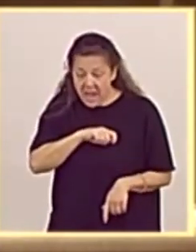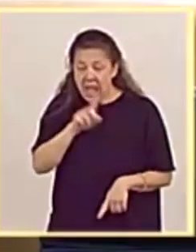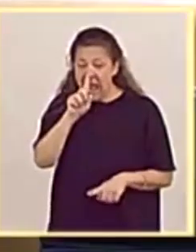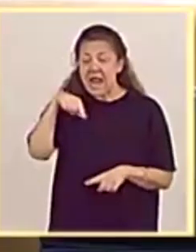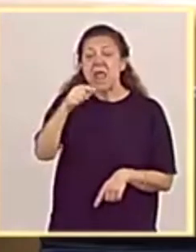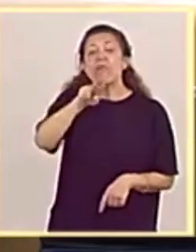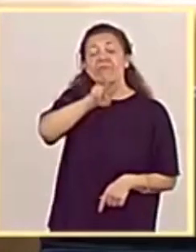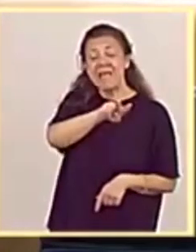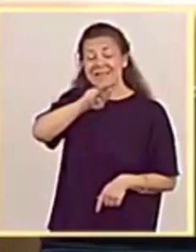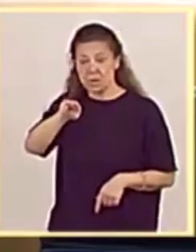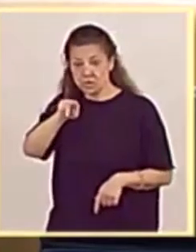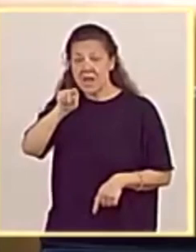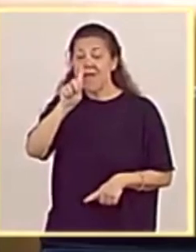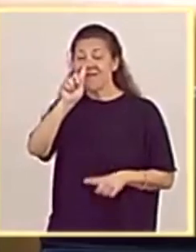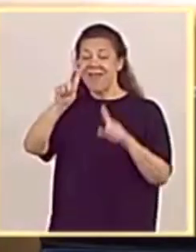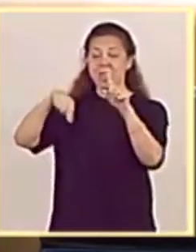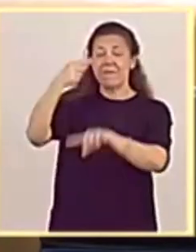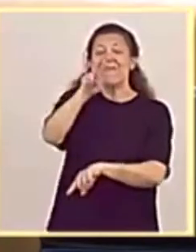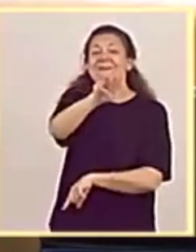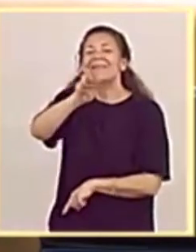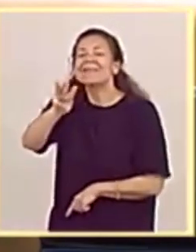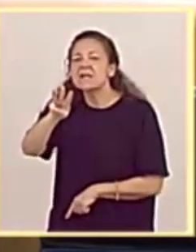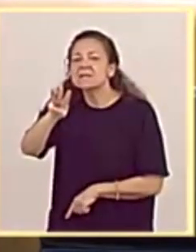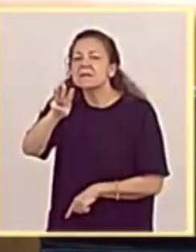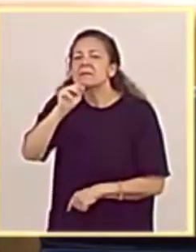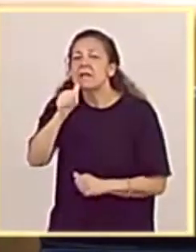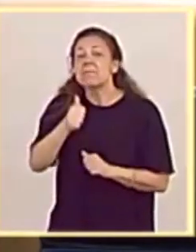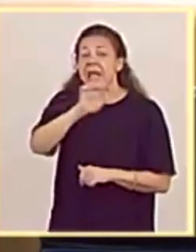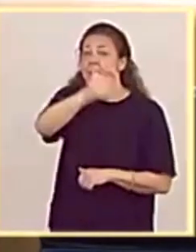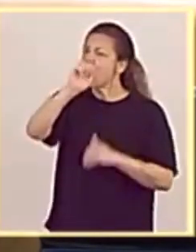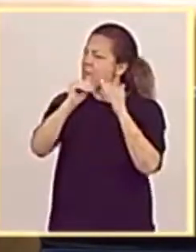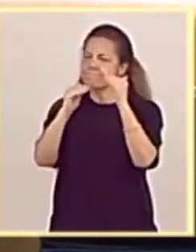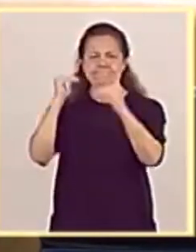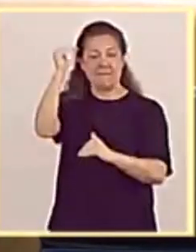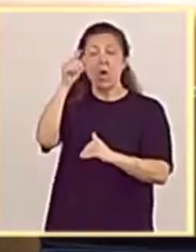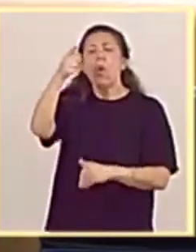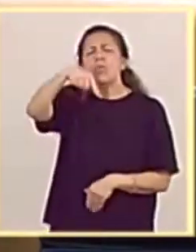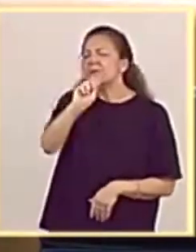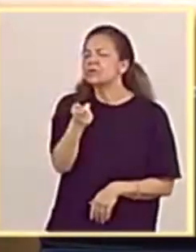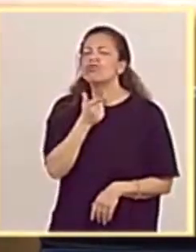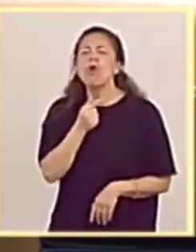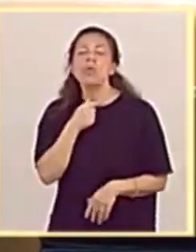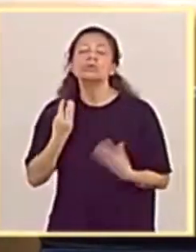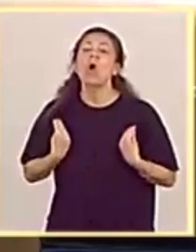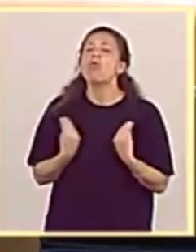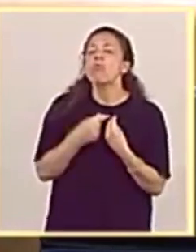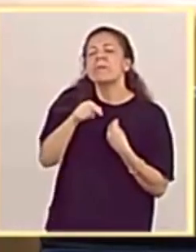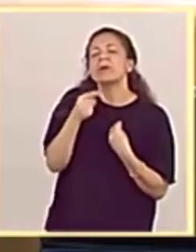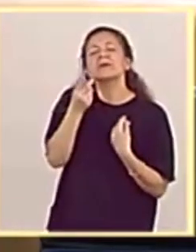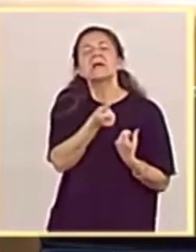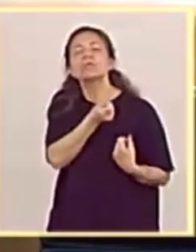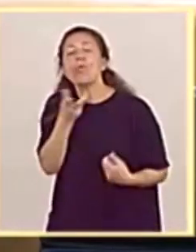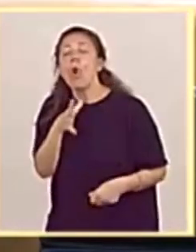año 22 y en el año 23 es de las más altas de Europa. Ustedes no les gusta convivir con esa cifra